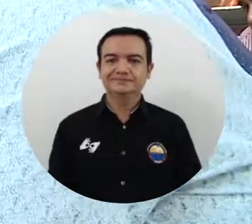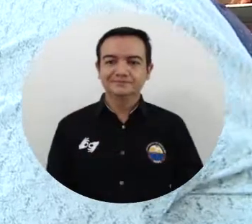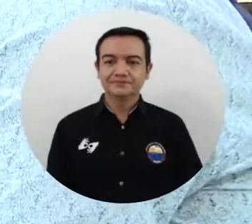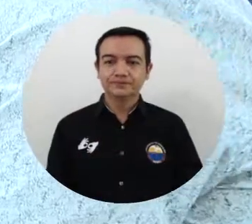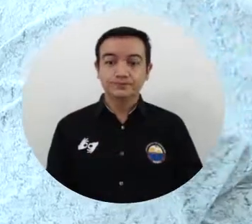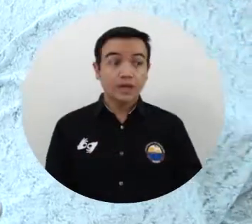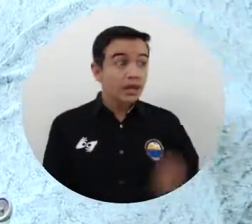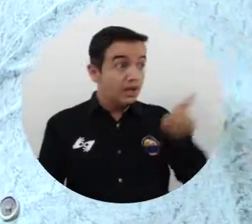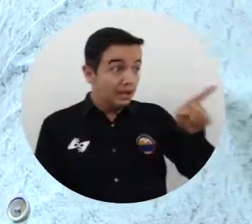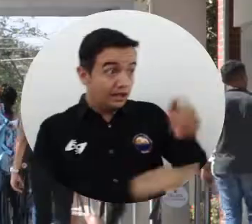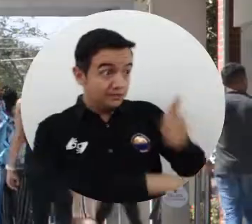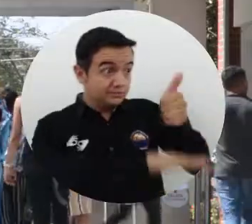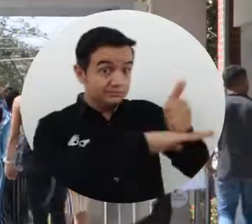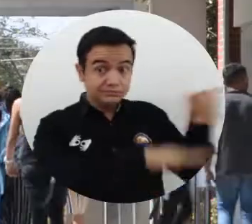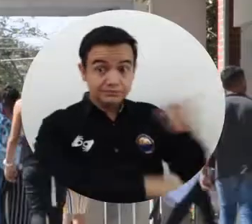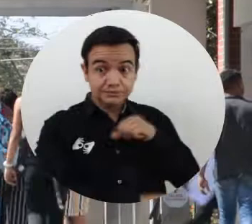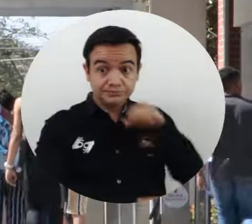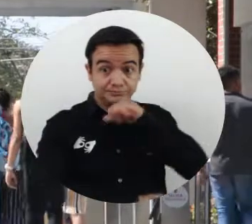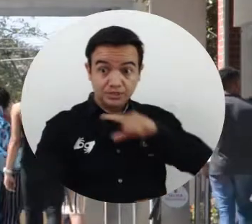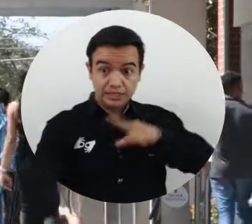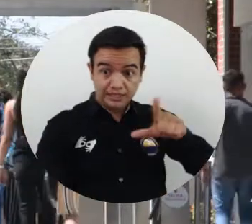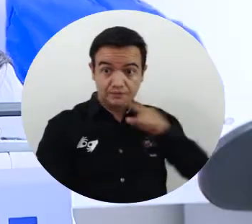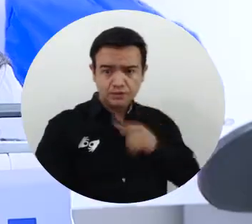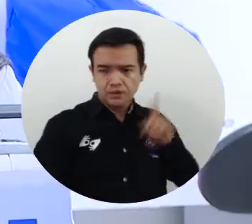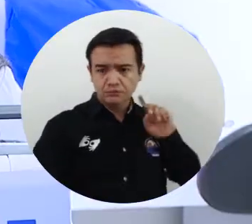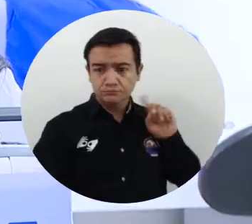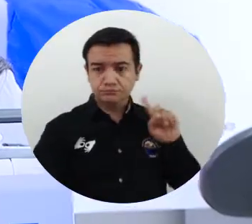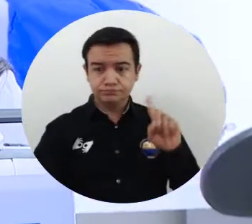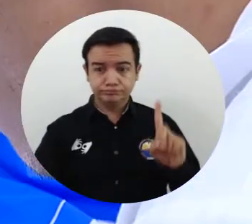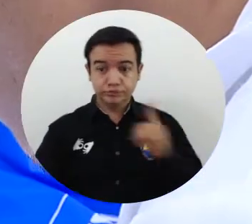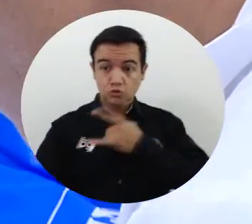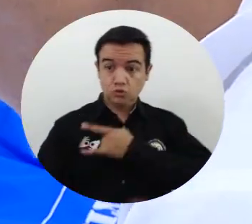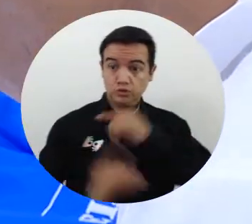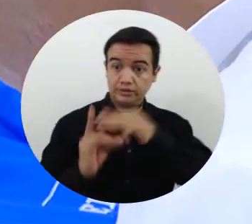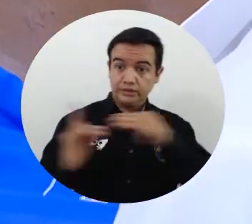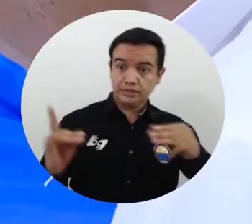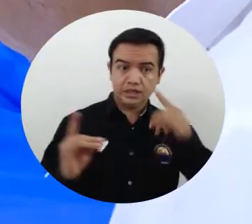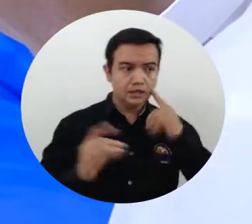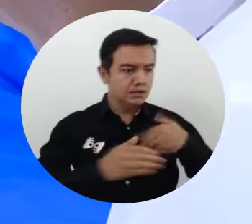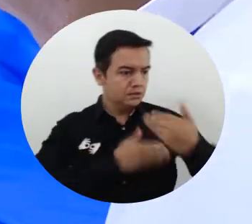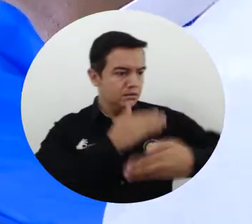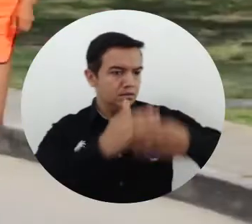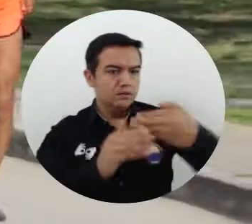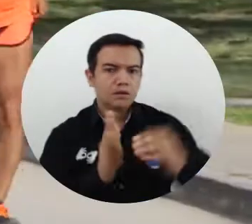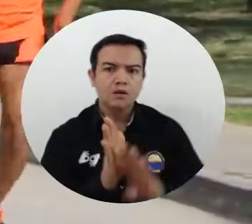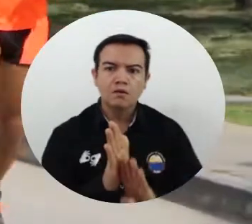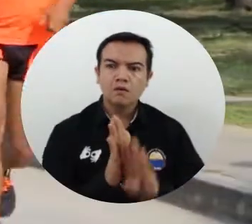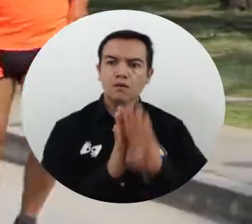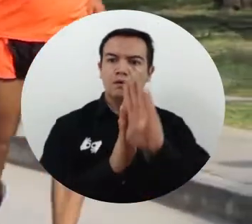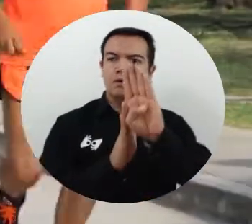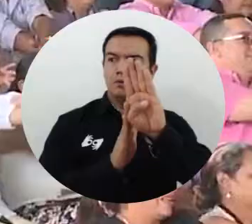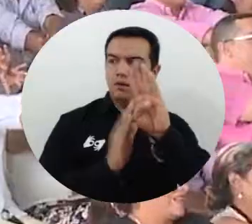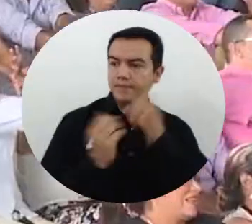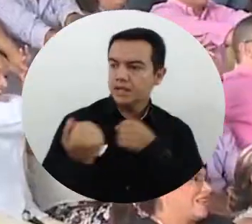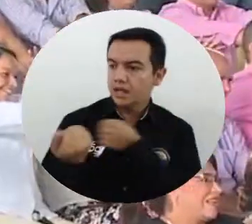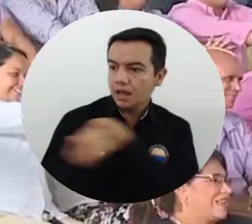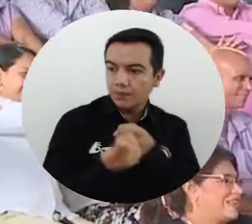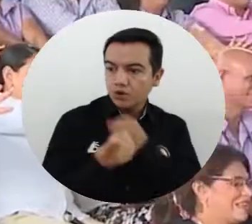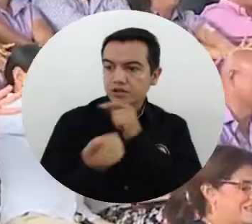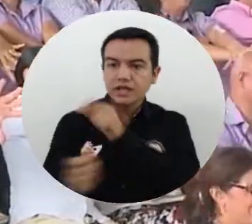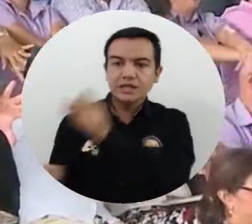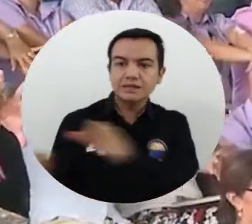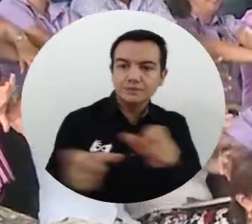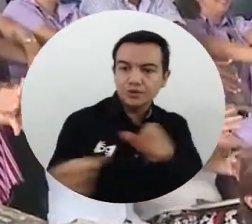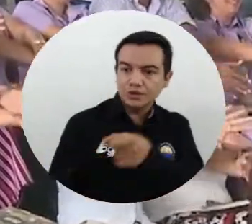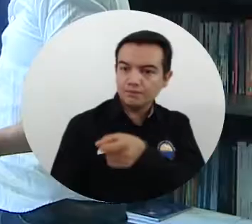lo largo de los años y bajo el liderazgo del rector Pablo Vera Salazar, Unimagdalena ha sido una familia que resalta el valor y aporta al crecimiento de